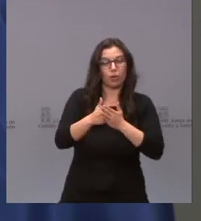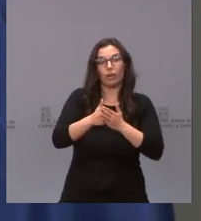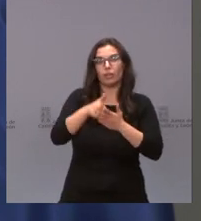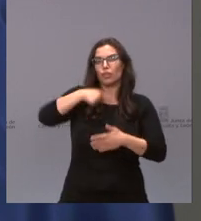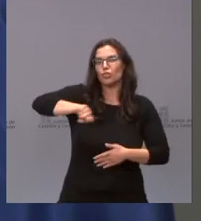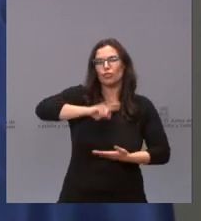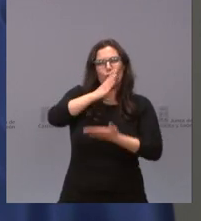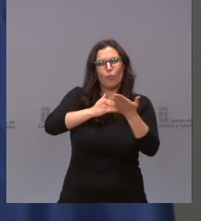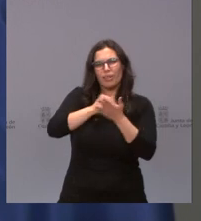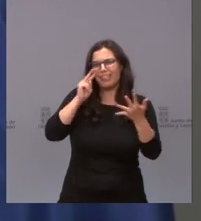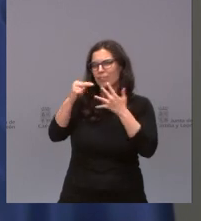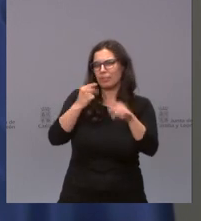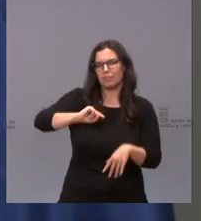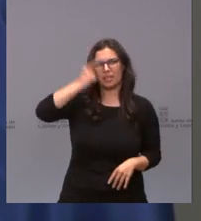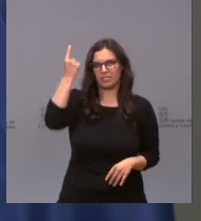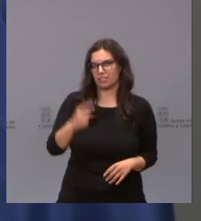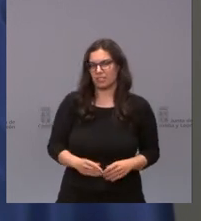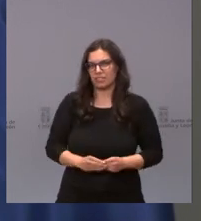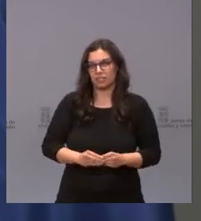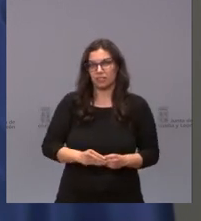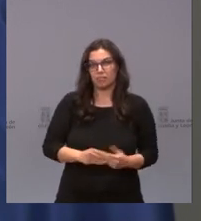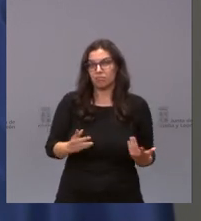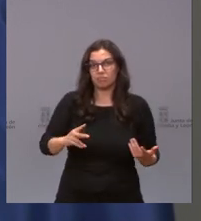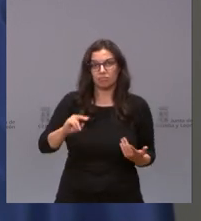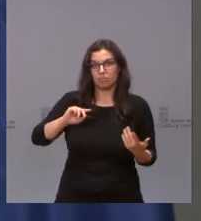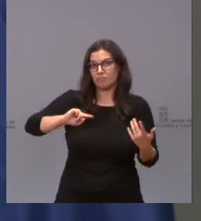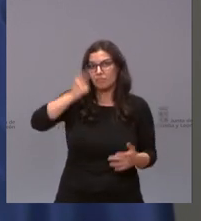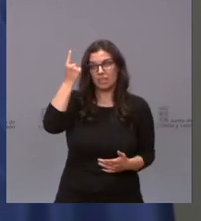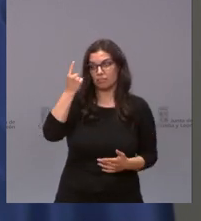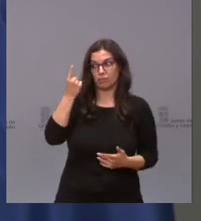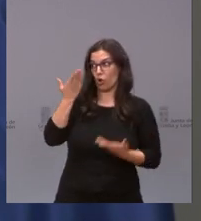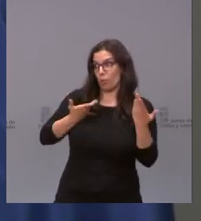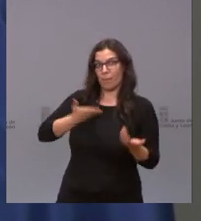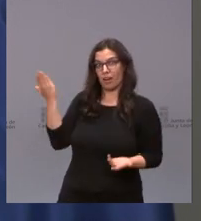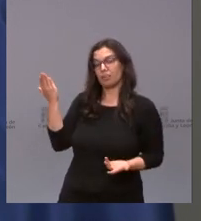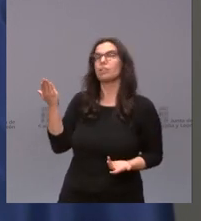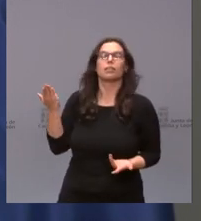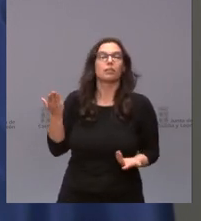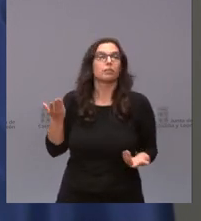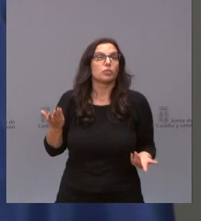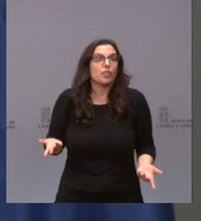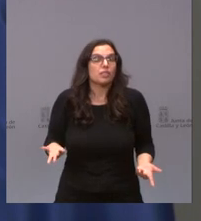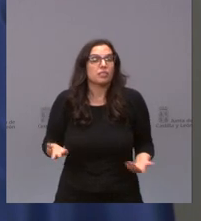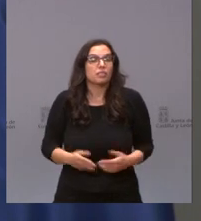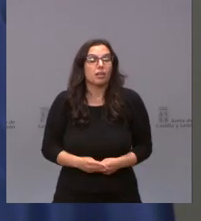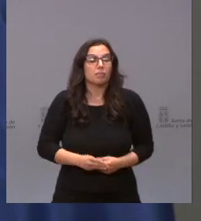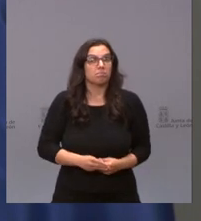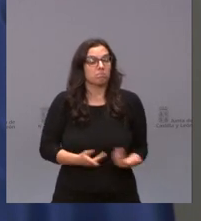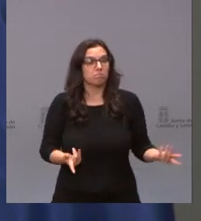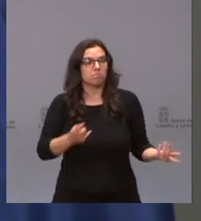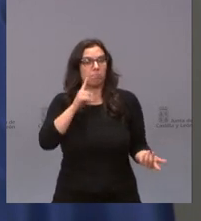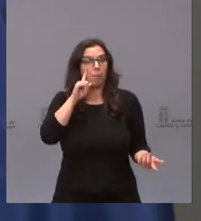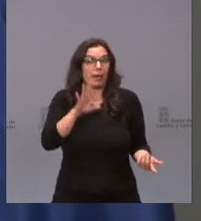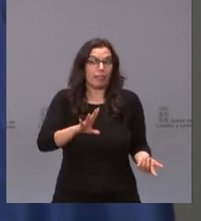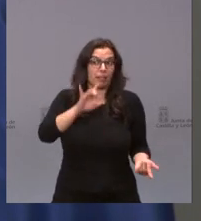más transparente de todas las comunidades autónomas. Por tanto, parece sorprendente